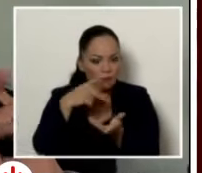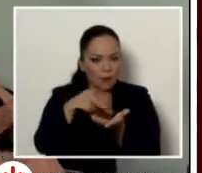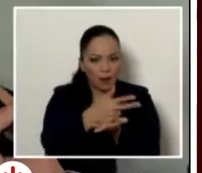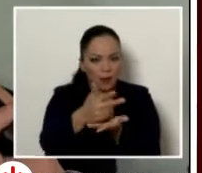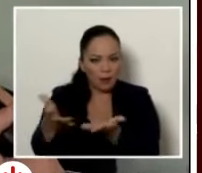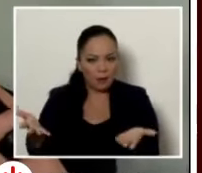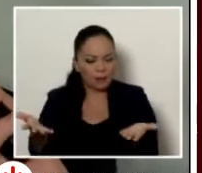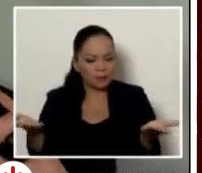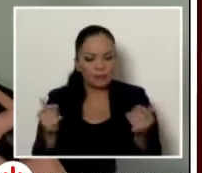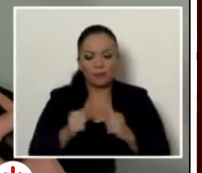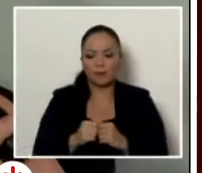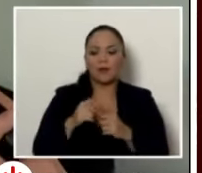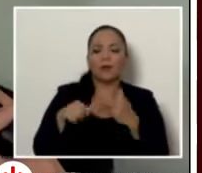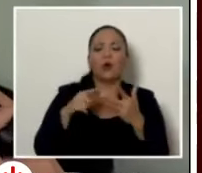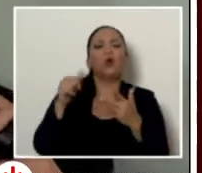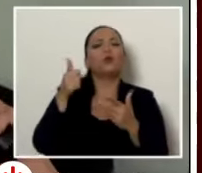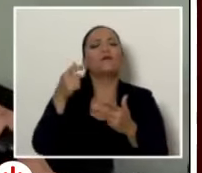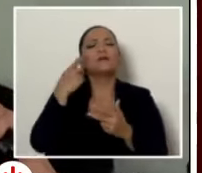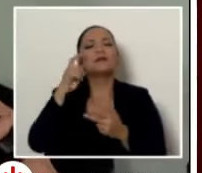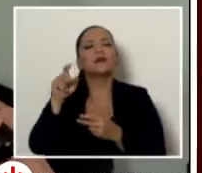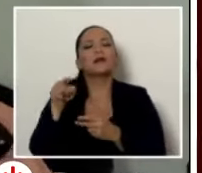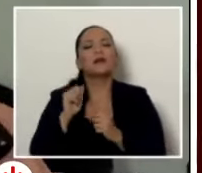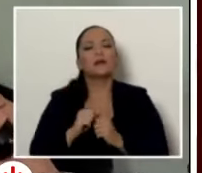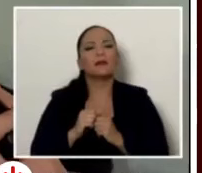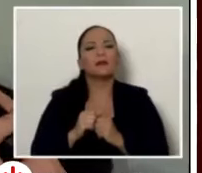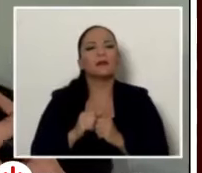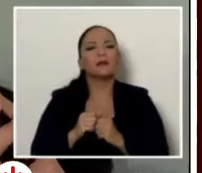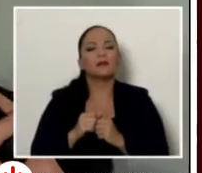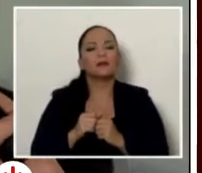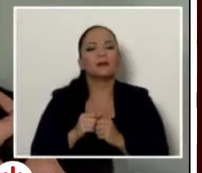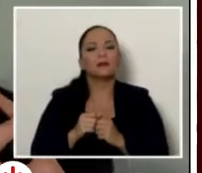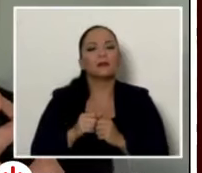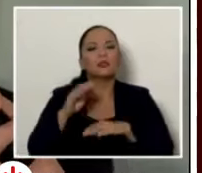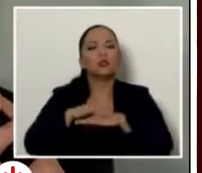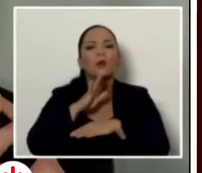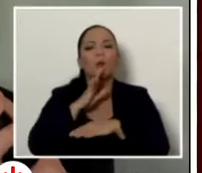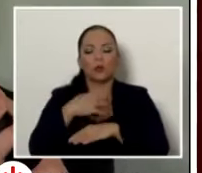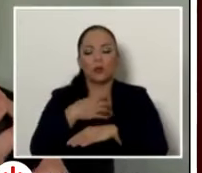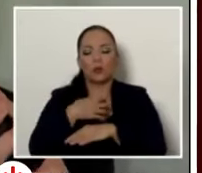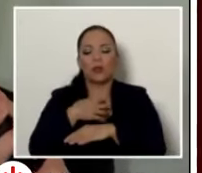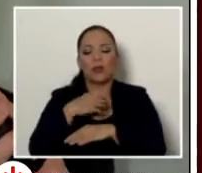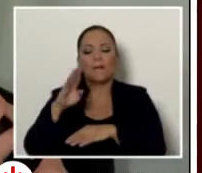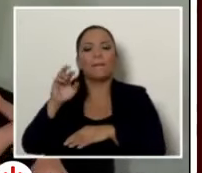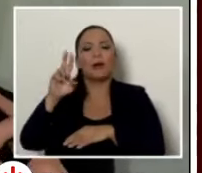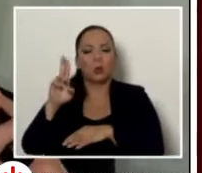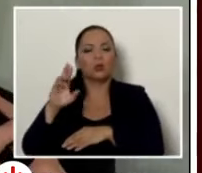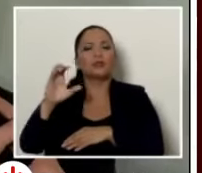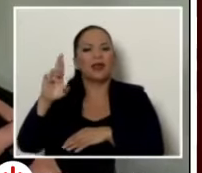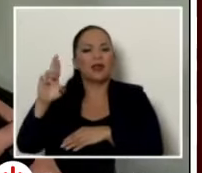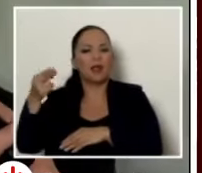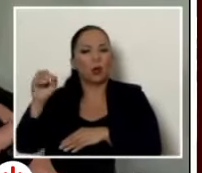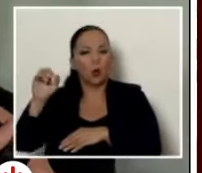buscó que se sobrecediera al dueño de CR hoy a leonel baruc golver y al banco bst por un